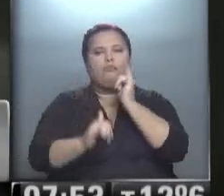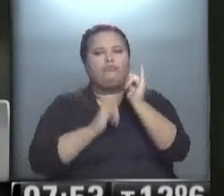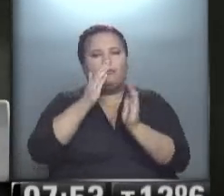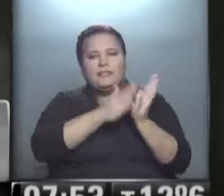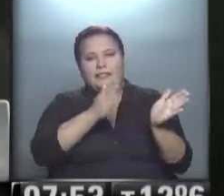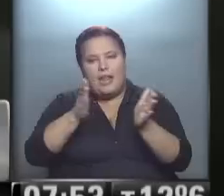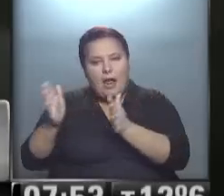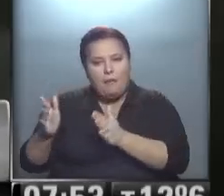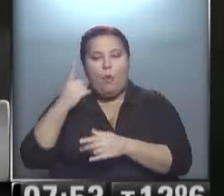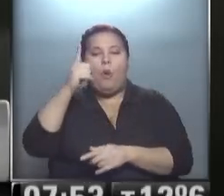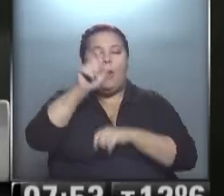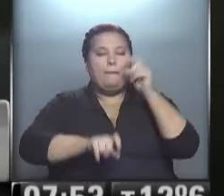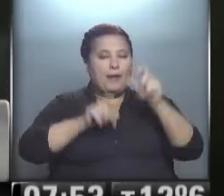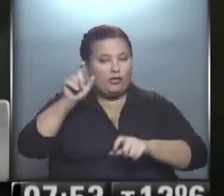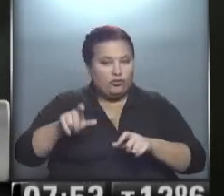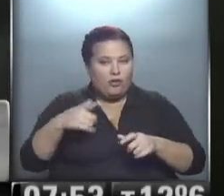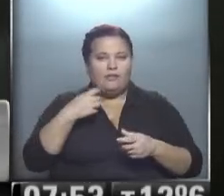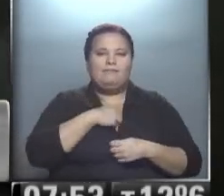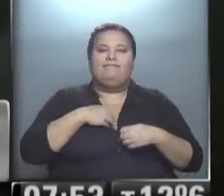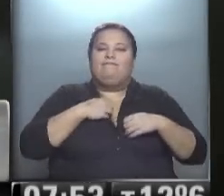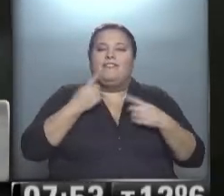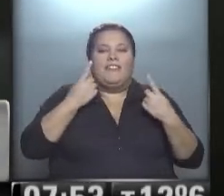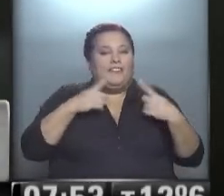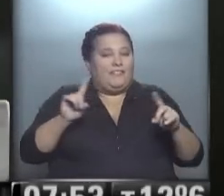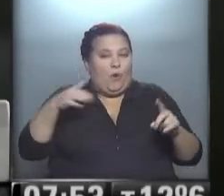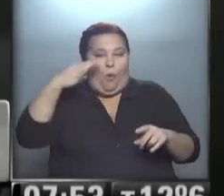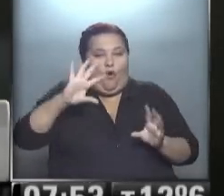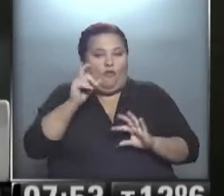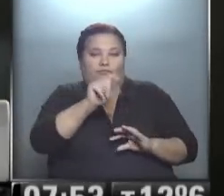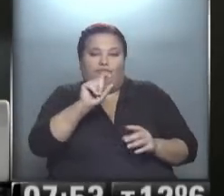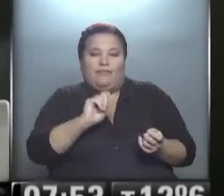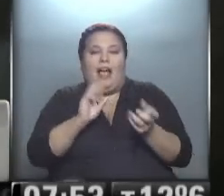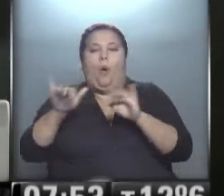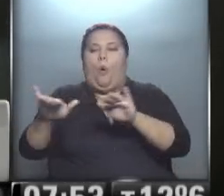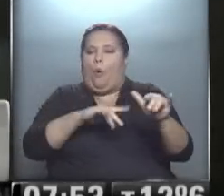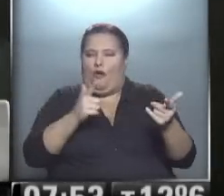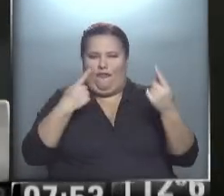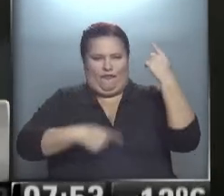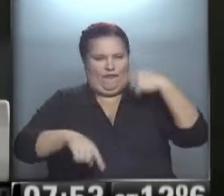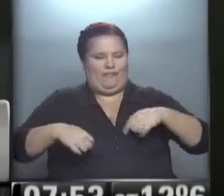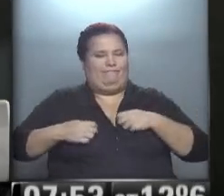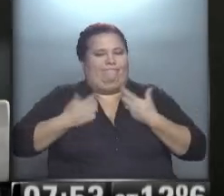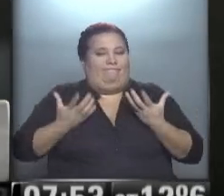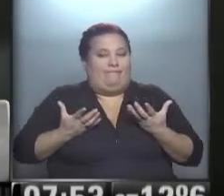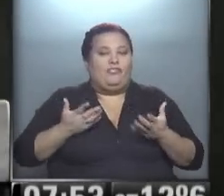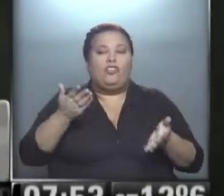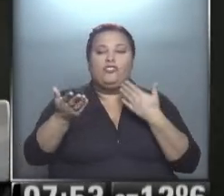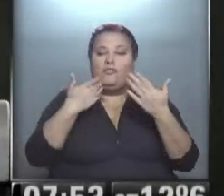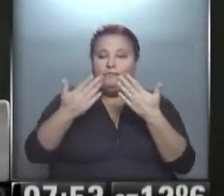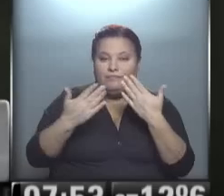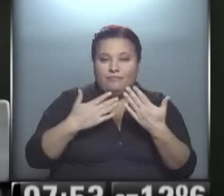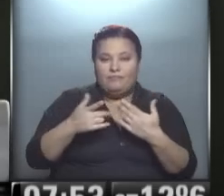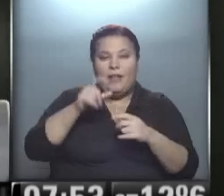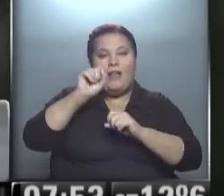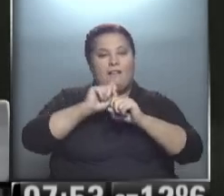en el que cada espectador percibe las cosas de una manera única, intransferible, de modo tal que ese diálogo que se produce con